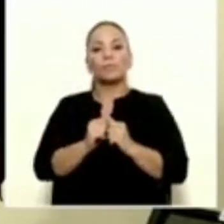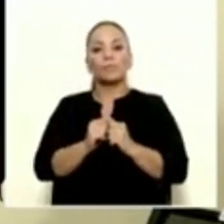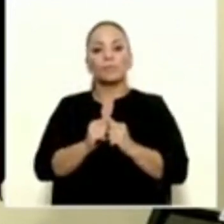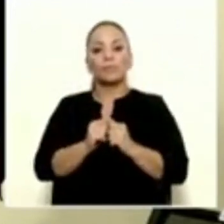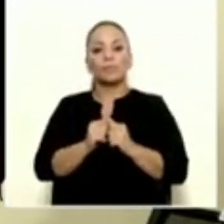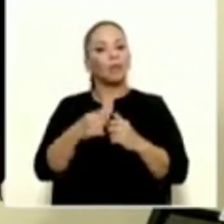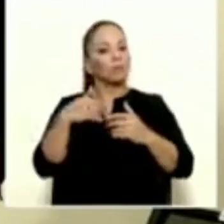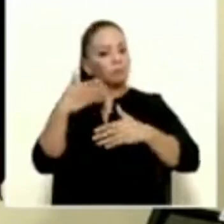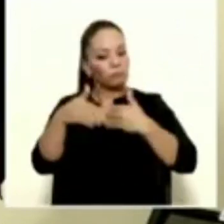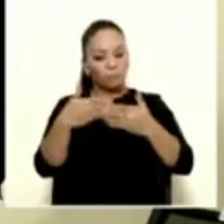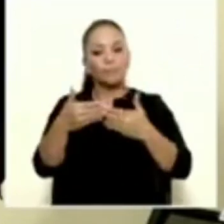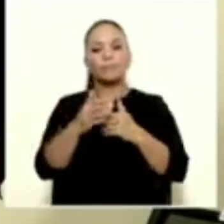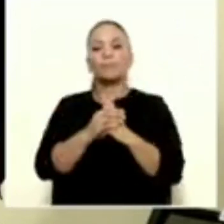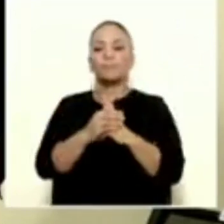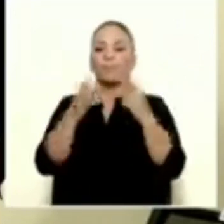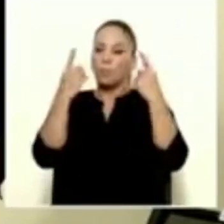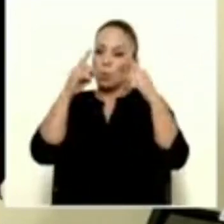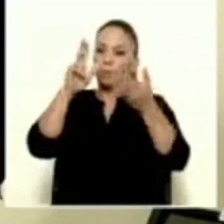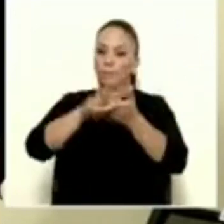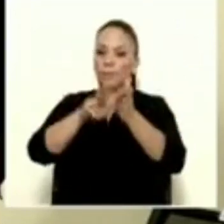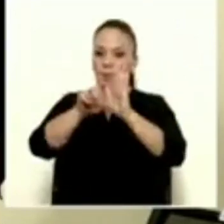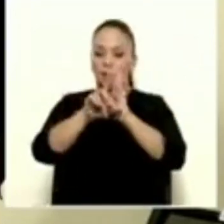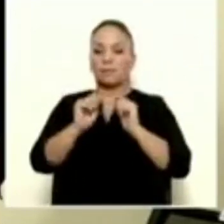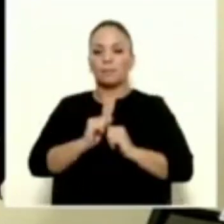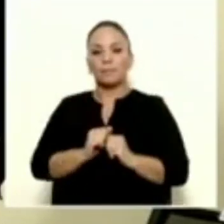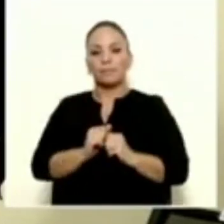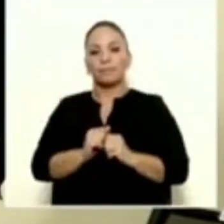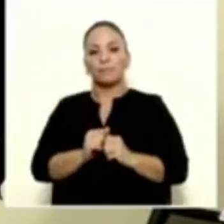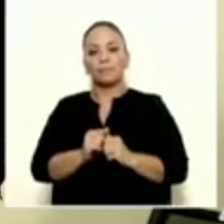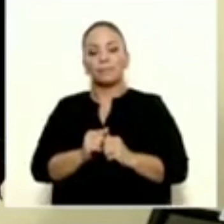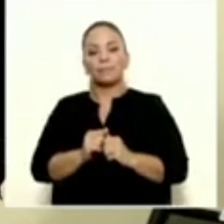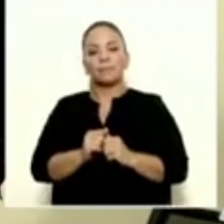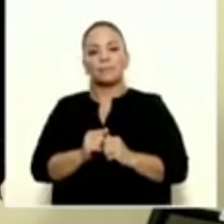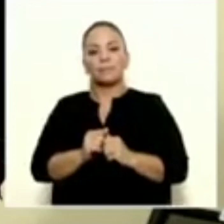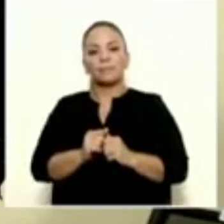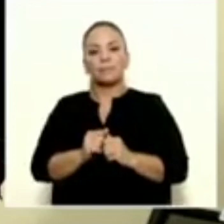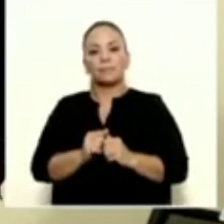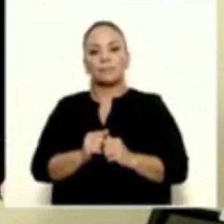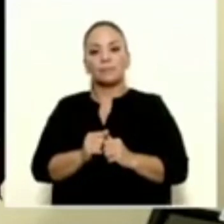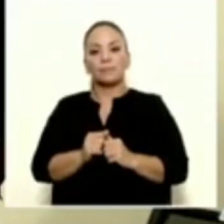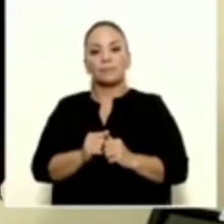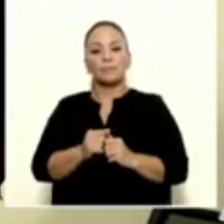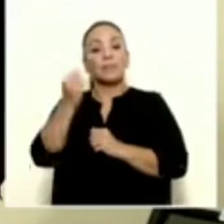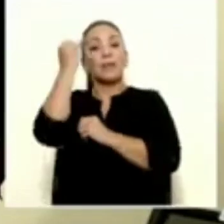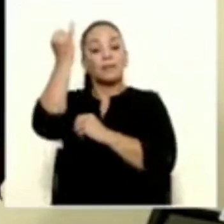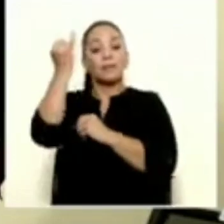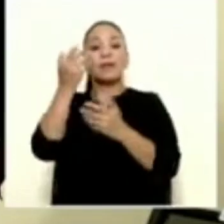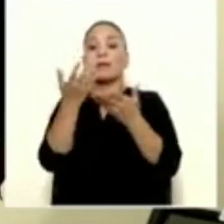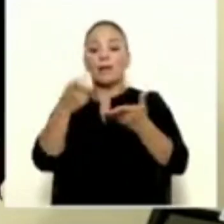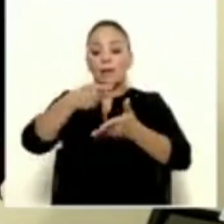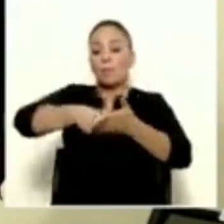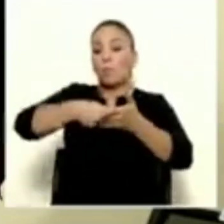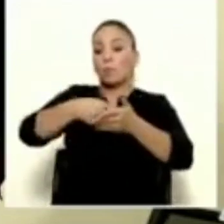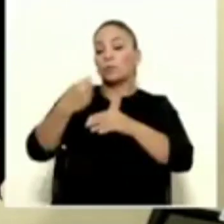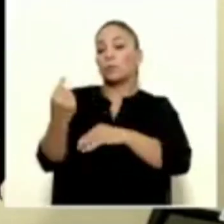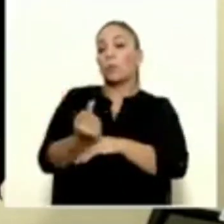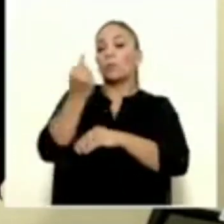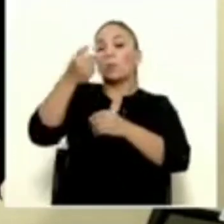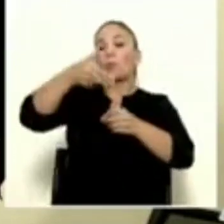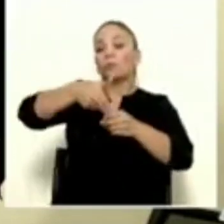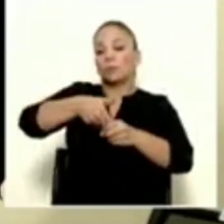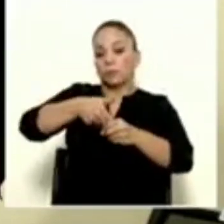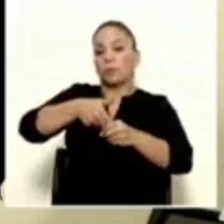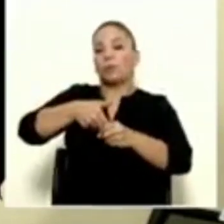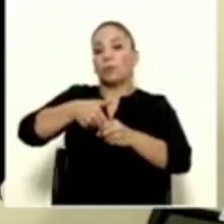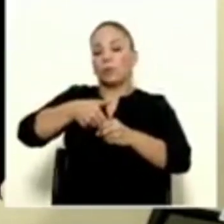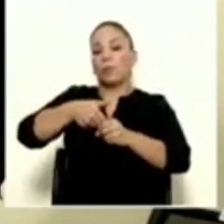adelante o el financiamiento de eso, es que el impuesto único del combustible bajará